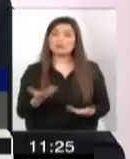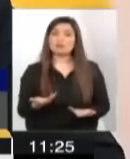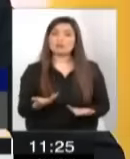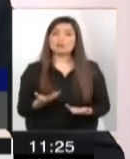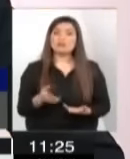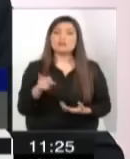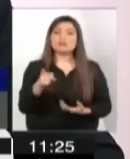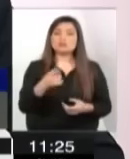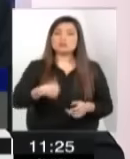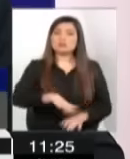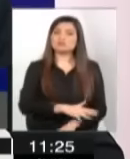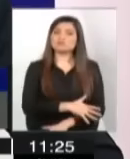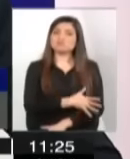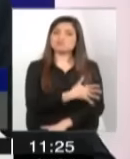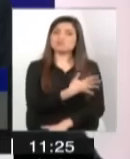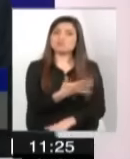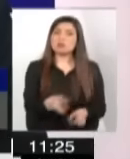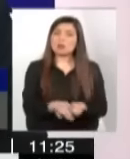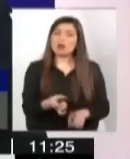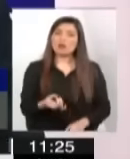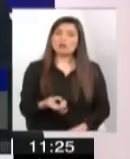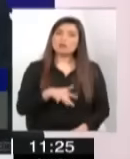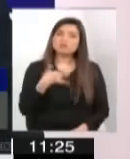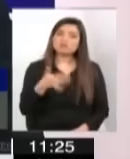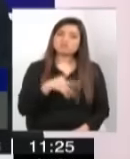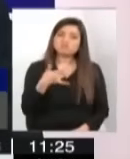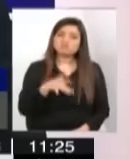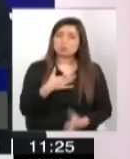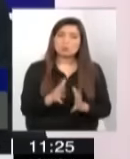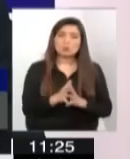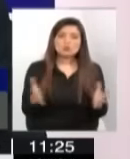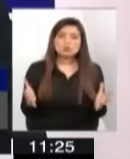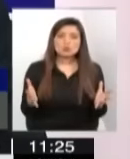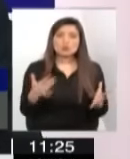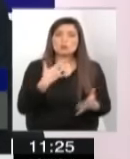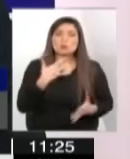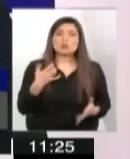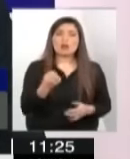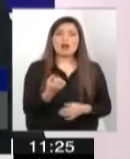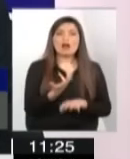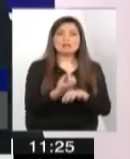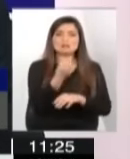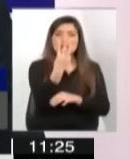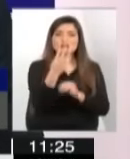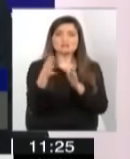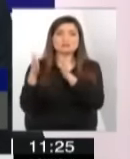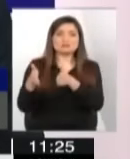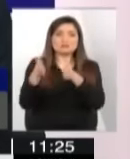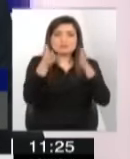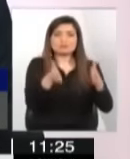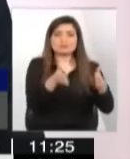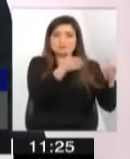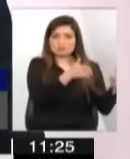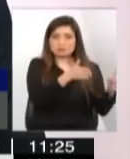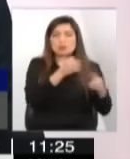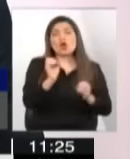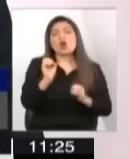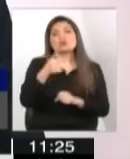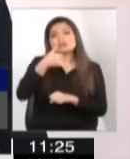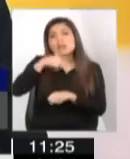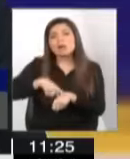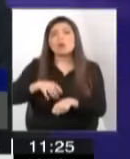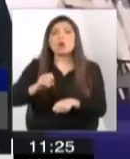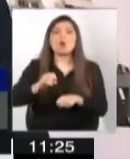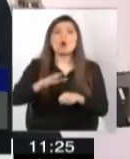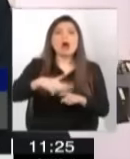eso nos conmueve y nos lamenta mucho porque nosotros distinguimos hoy día, tres momentos como fundación, o tiempo o áreas que tenemos que